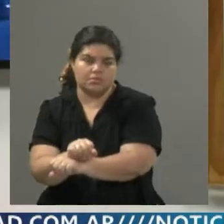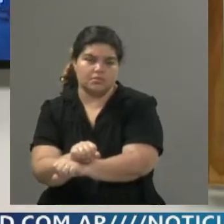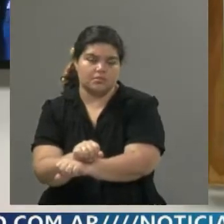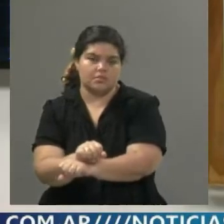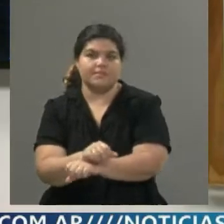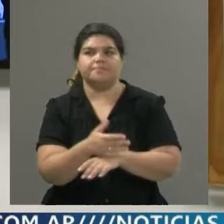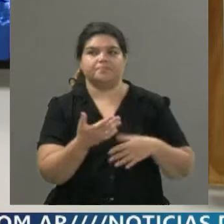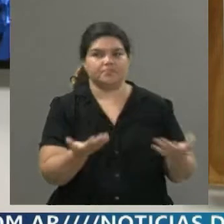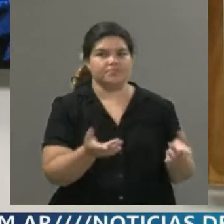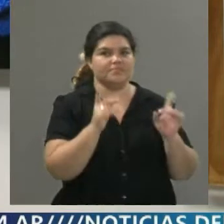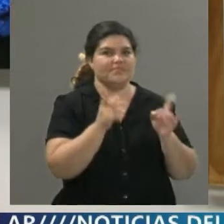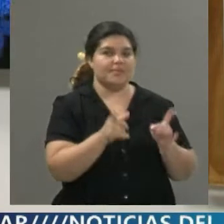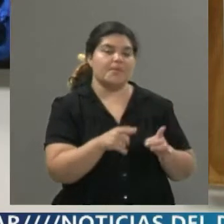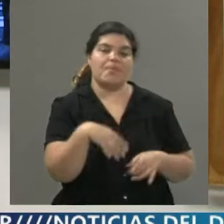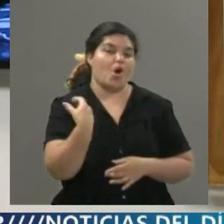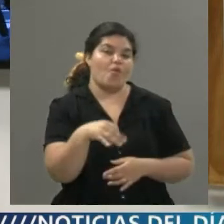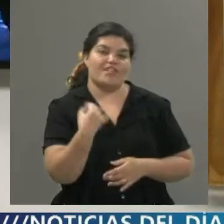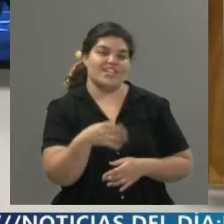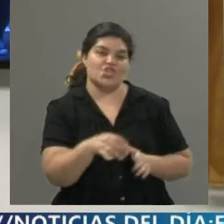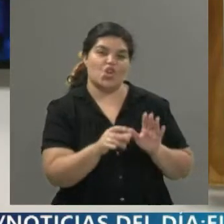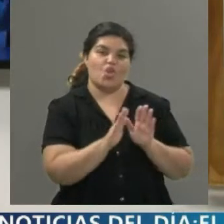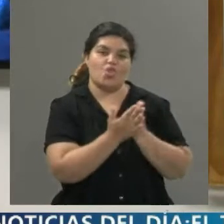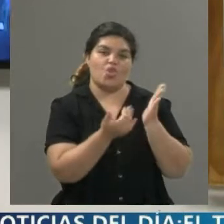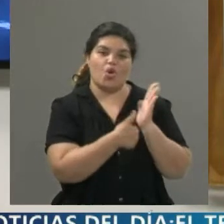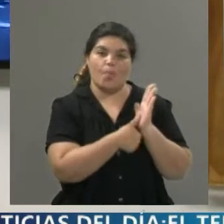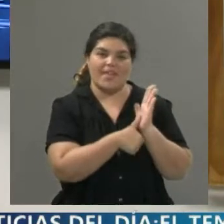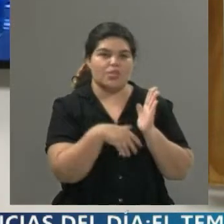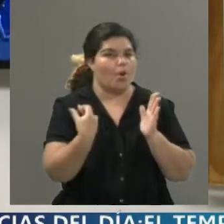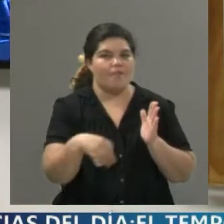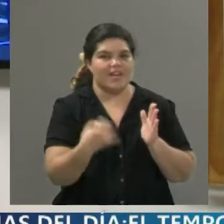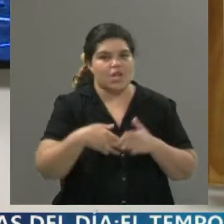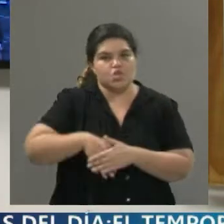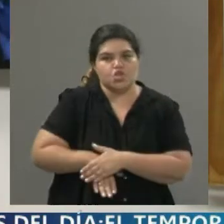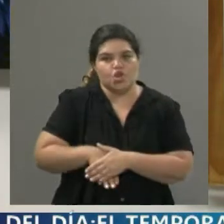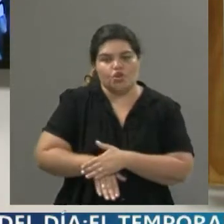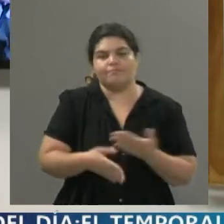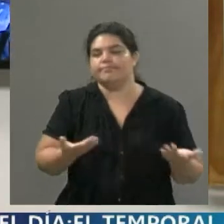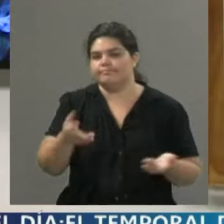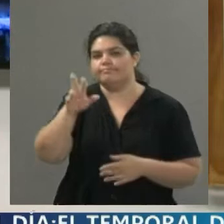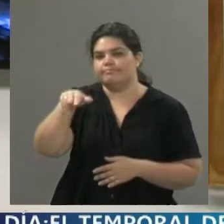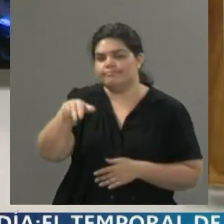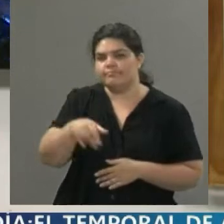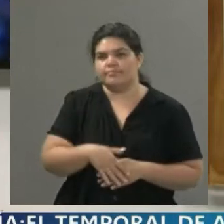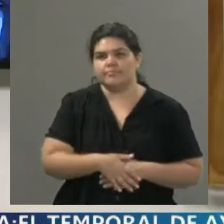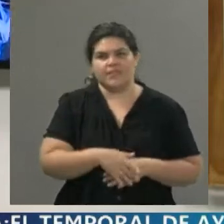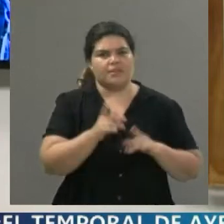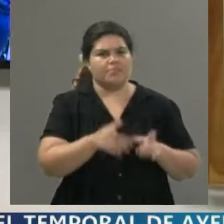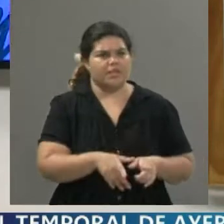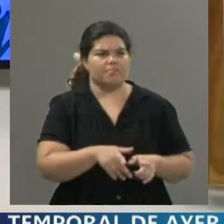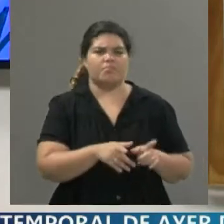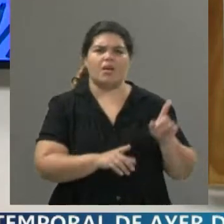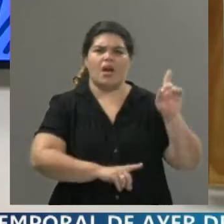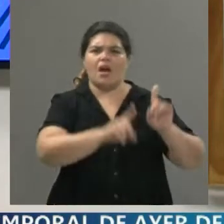estar, es obligación tener el documento... supuesto. No todos tienen la posibilidad de tener esta tarjeta de documento, después había muchas